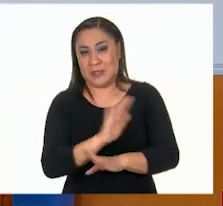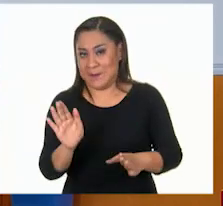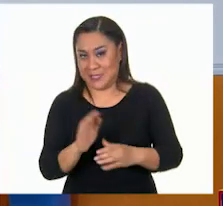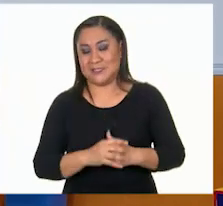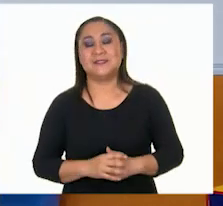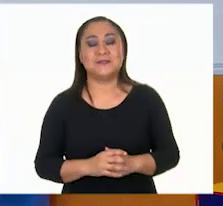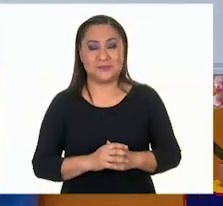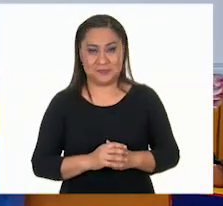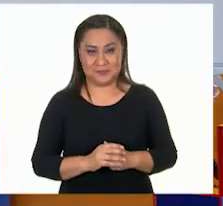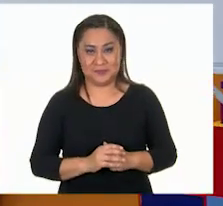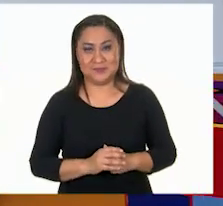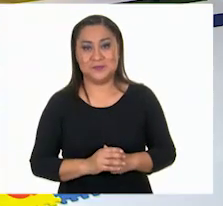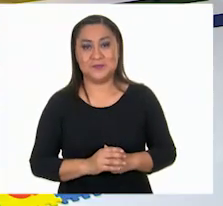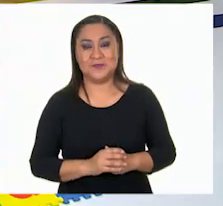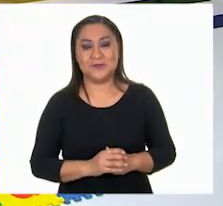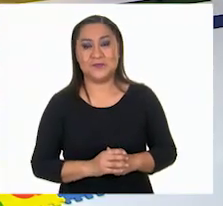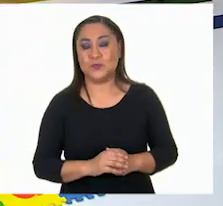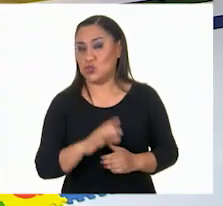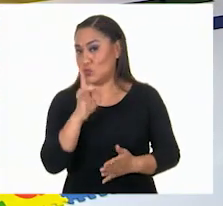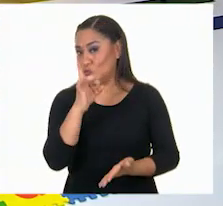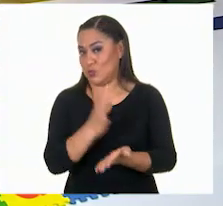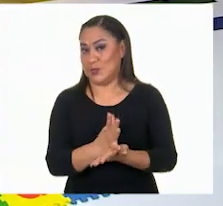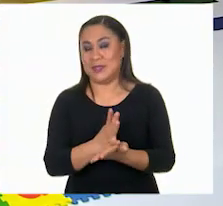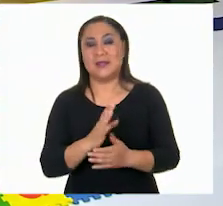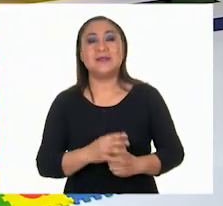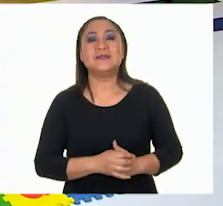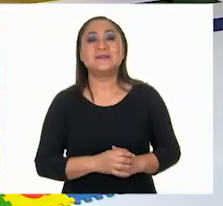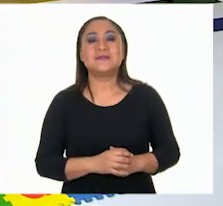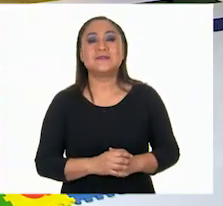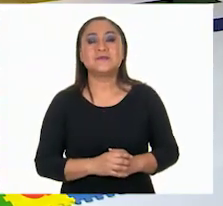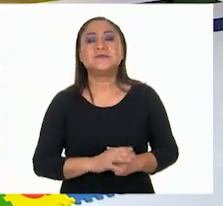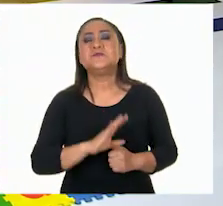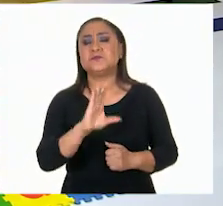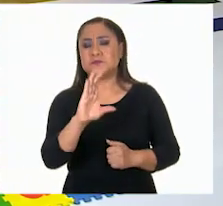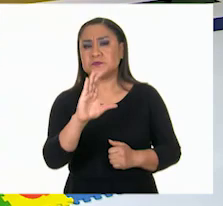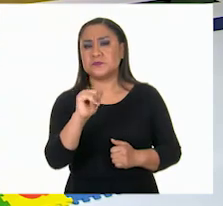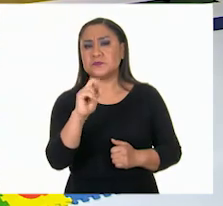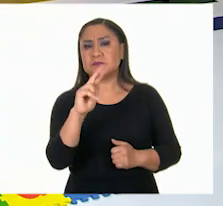bien, Erick. Una sola. Una sola. Caras.